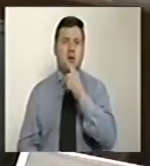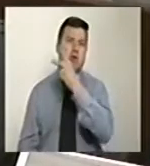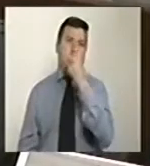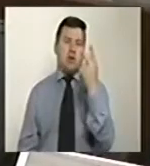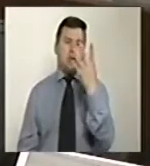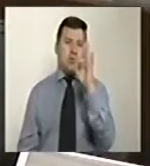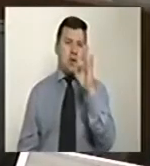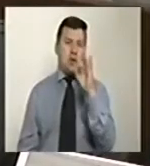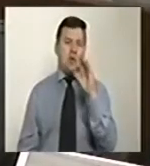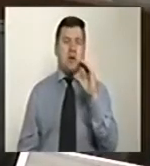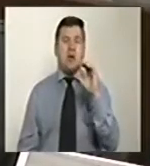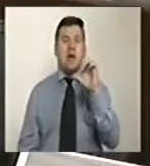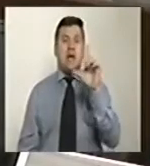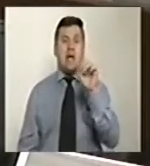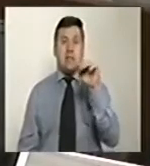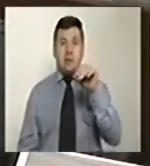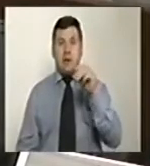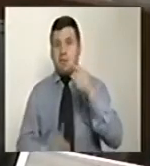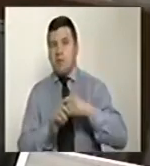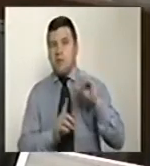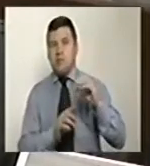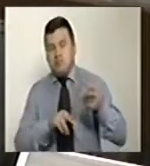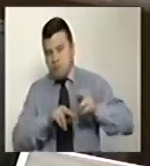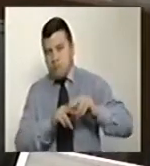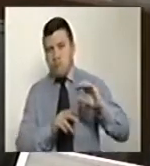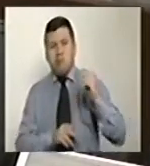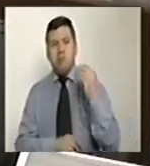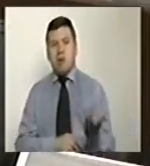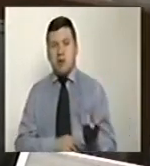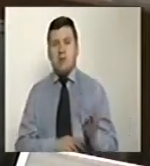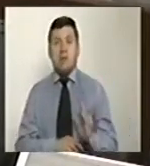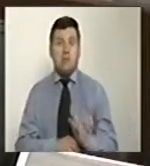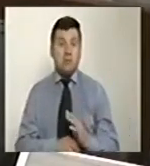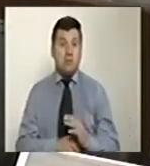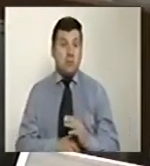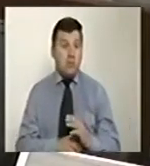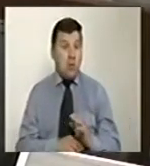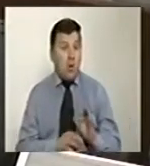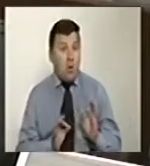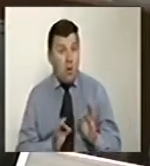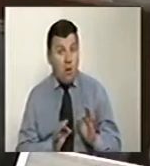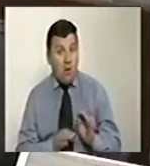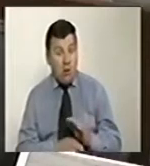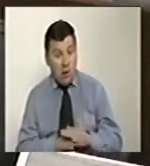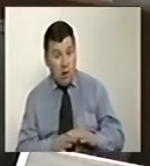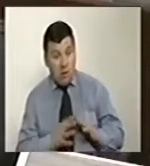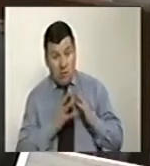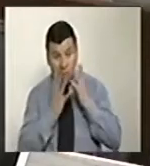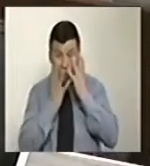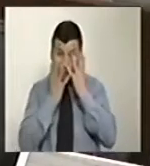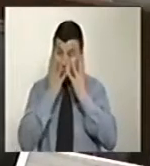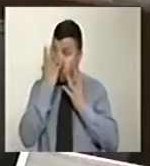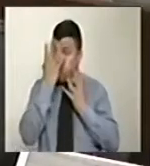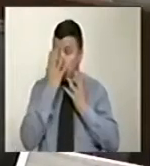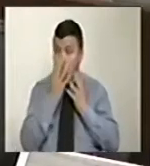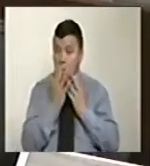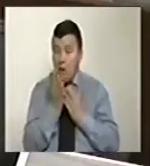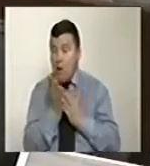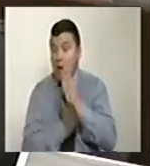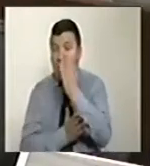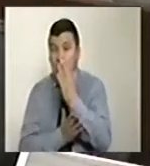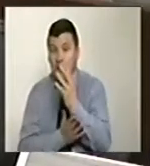salarios mínimos legales mensuales vigentes. Cuando la conducta causa deformidad o daño permanente,